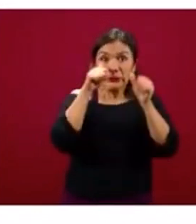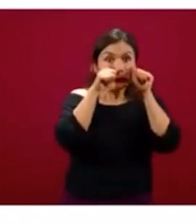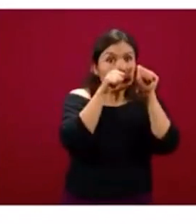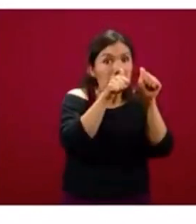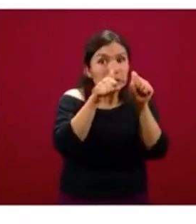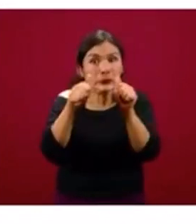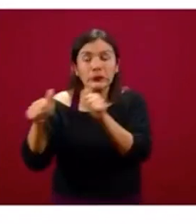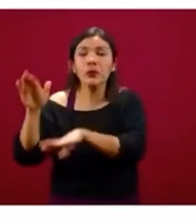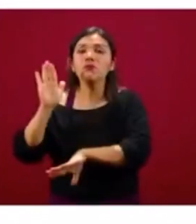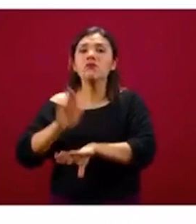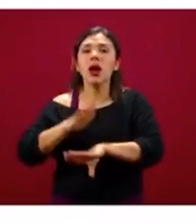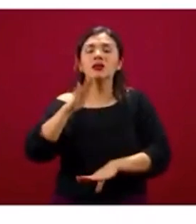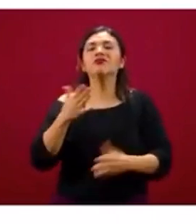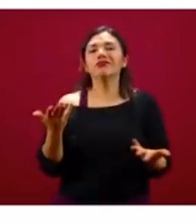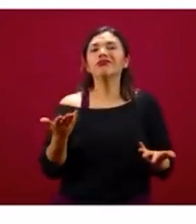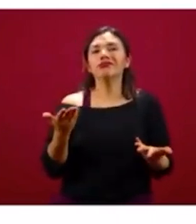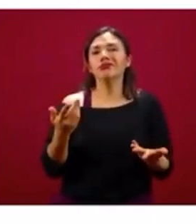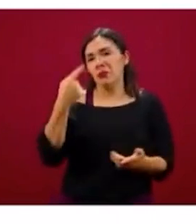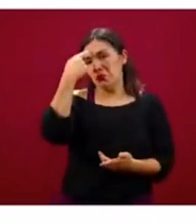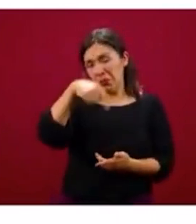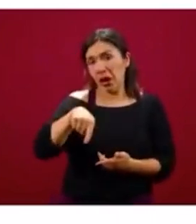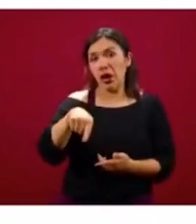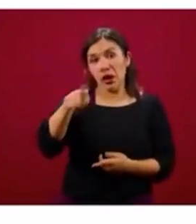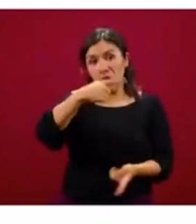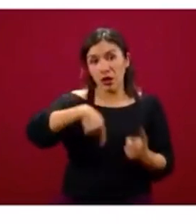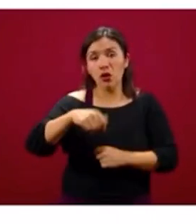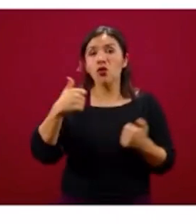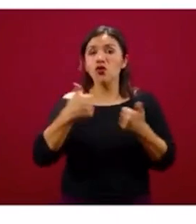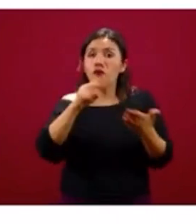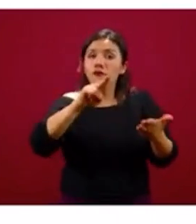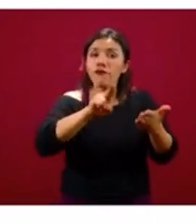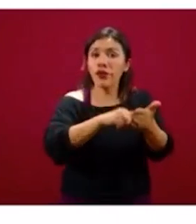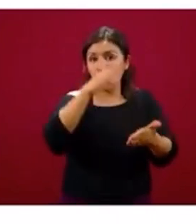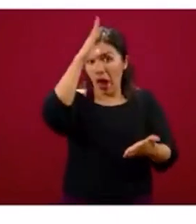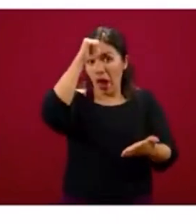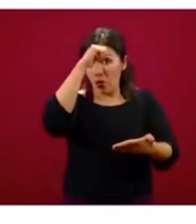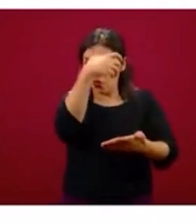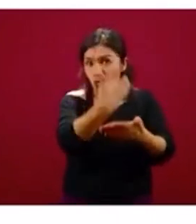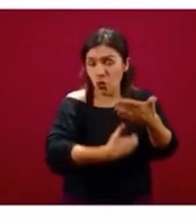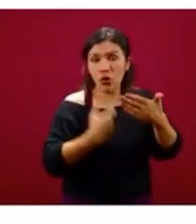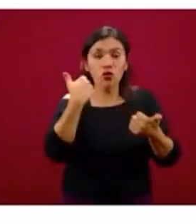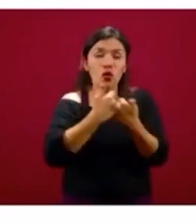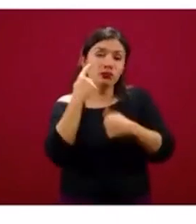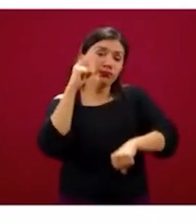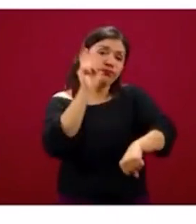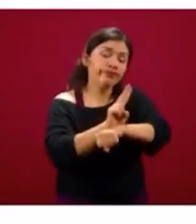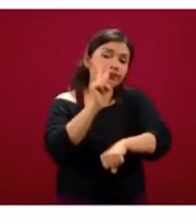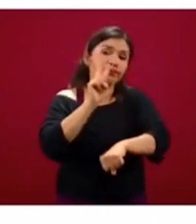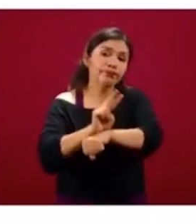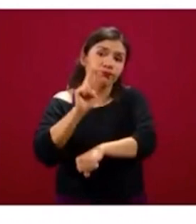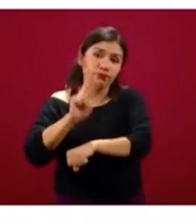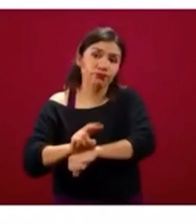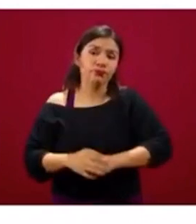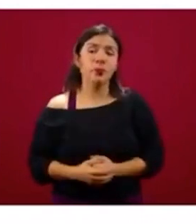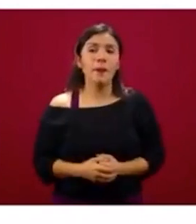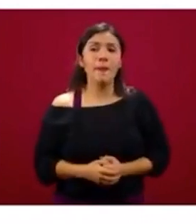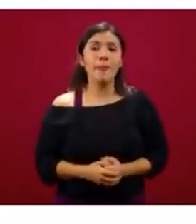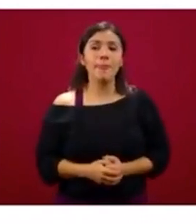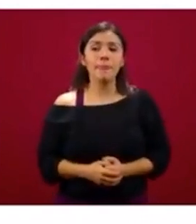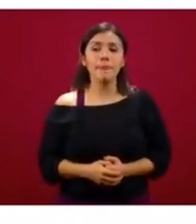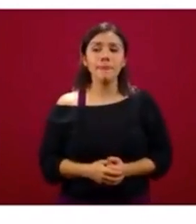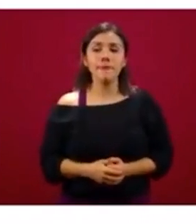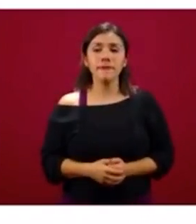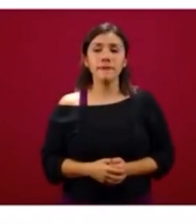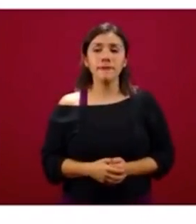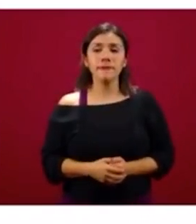para que firmen su carta de compromiso e irlas vigilando. Este de